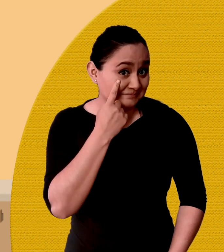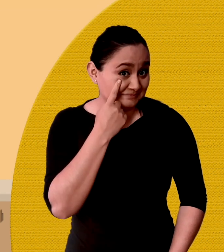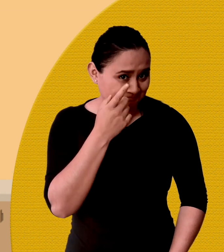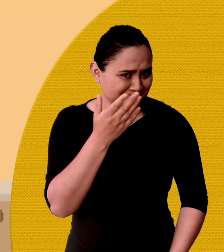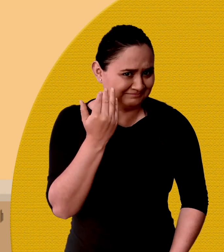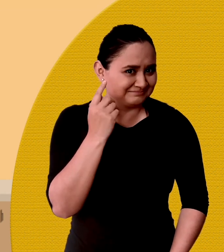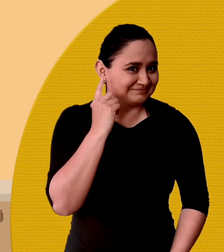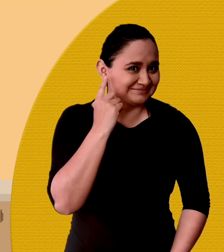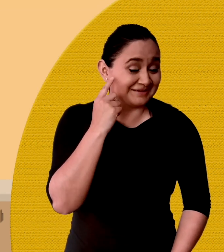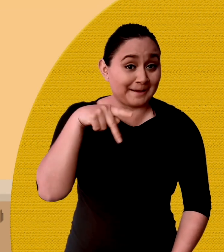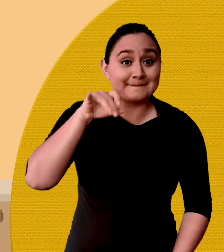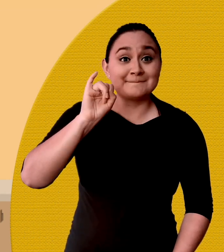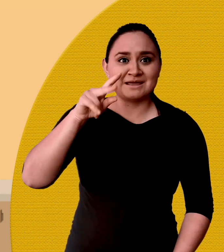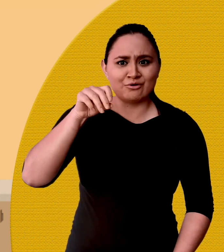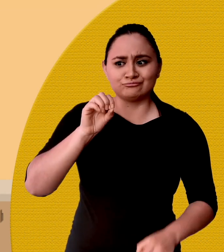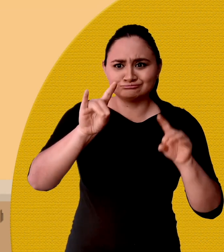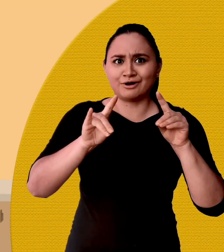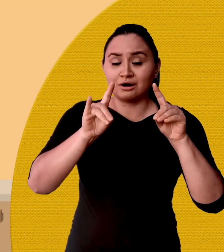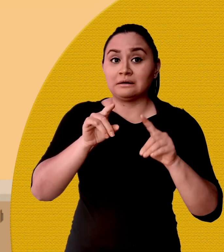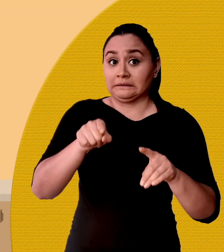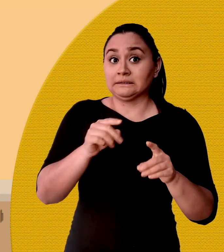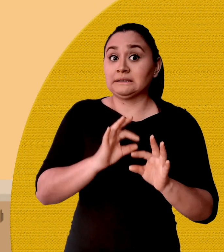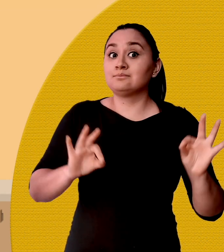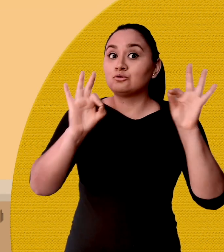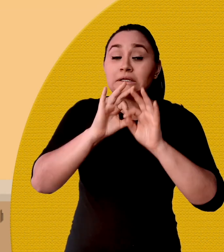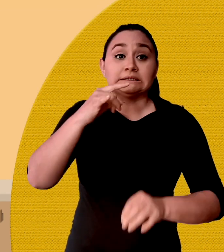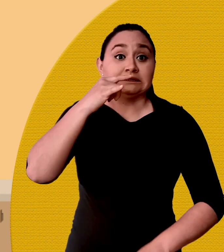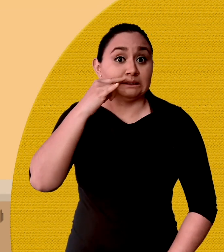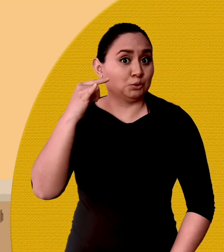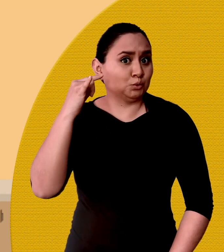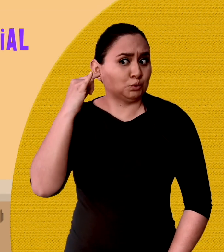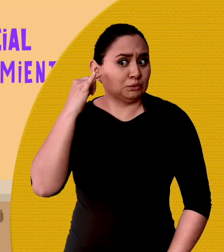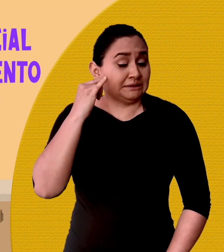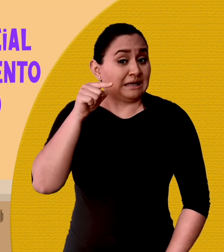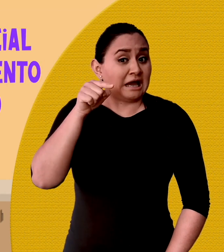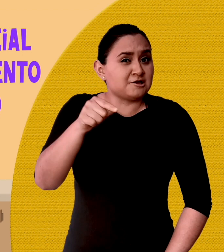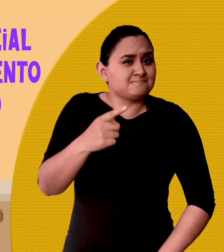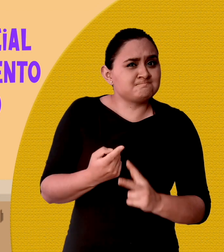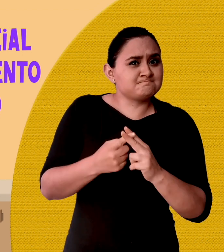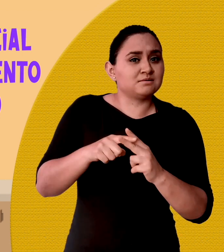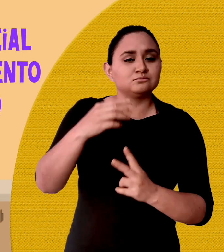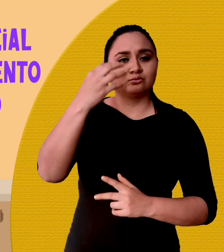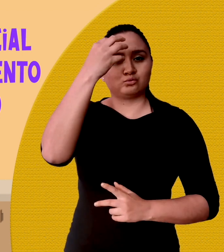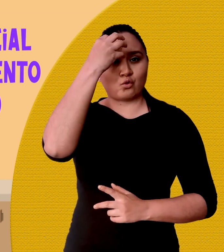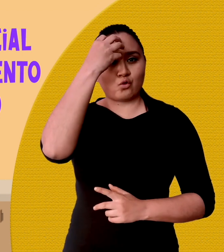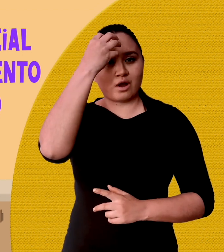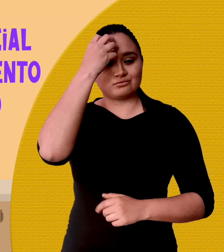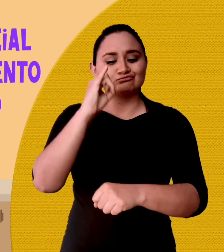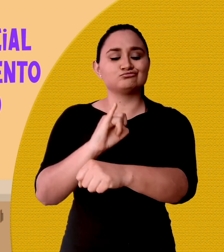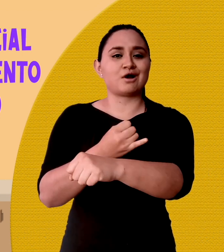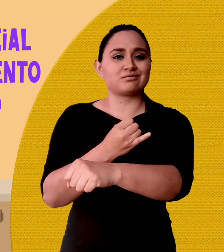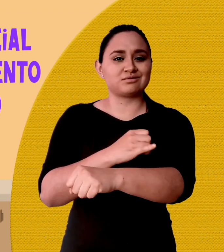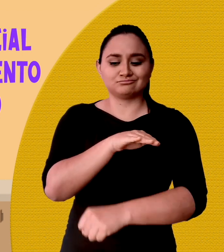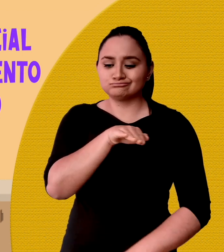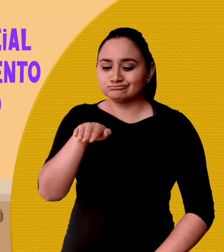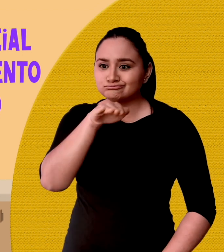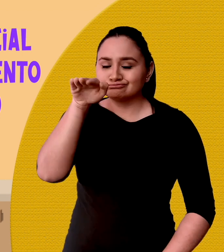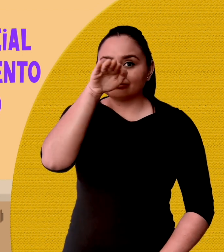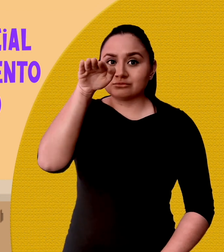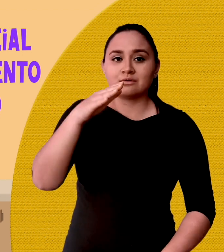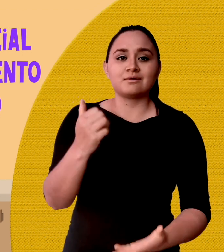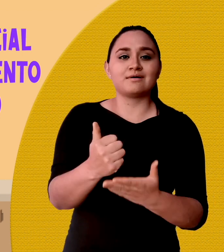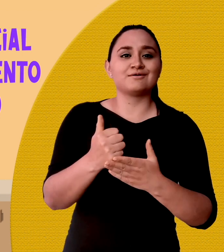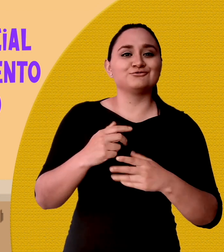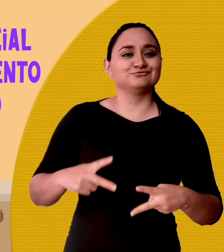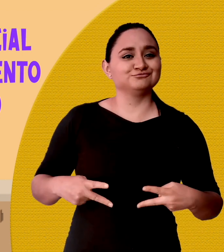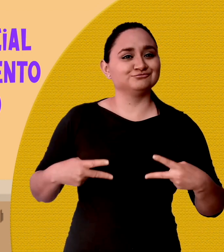¿Escuchaste, Pipo? Qué importante es que los niños y las niñas, desde el principio, tengan apoyo en su educación inicial. Esto ayuda mucho